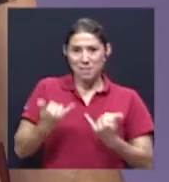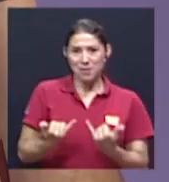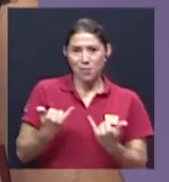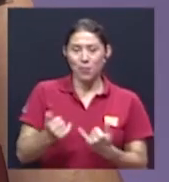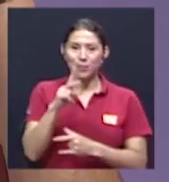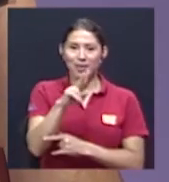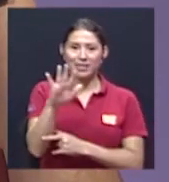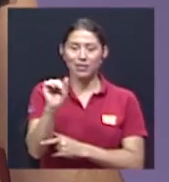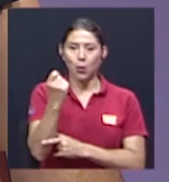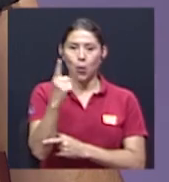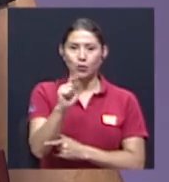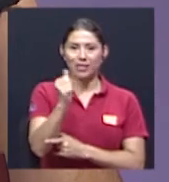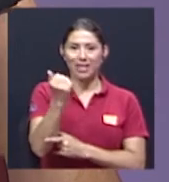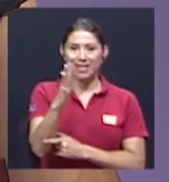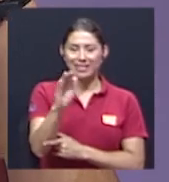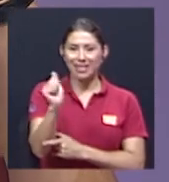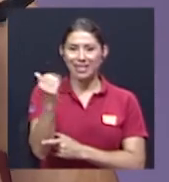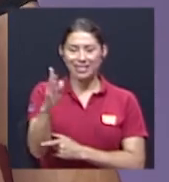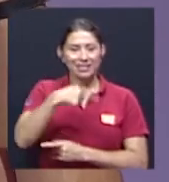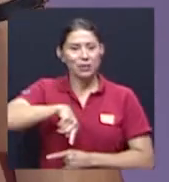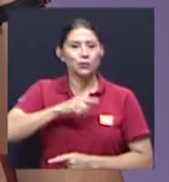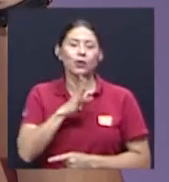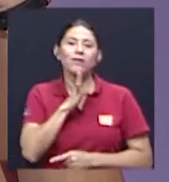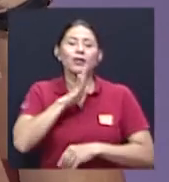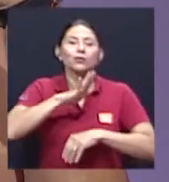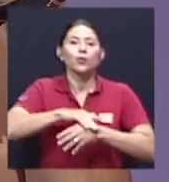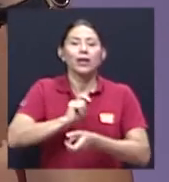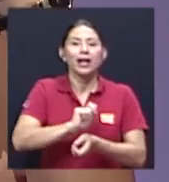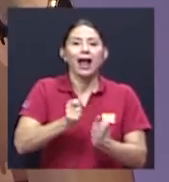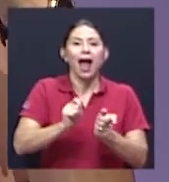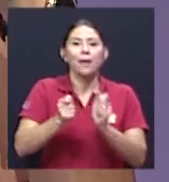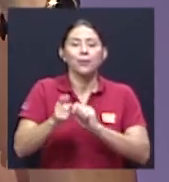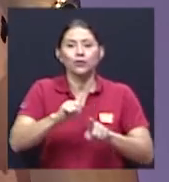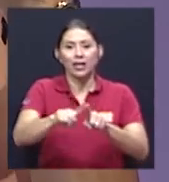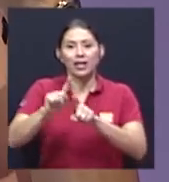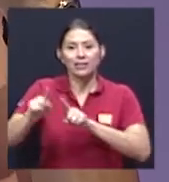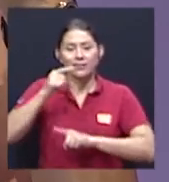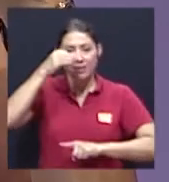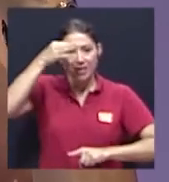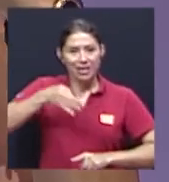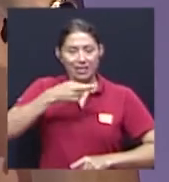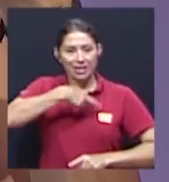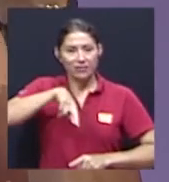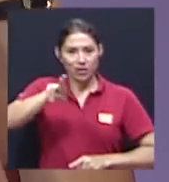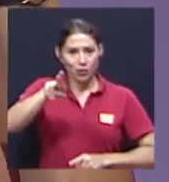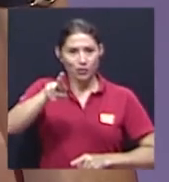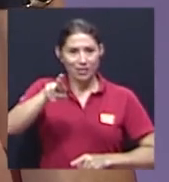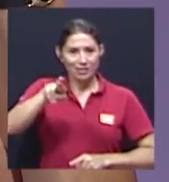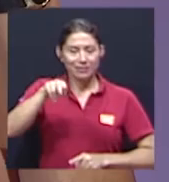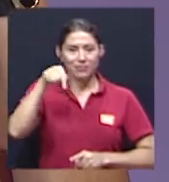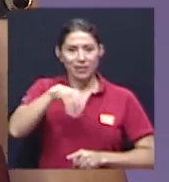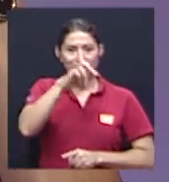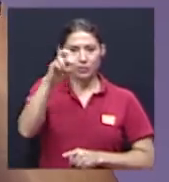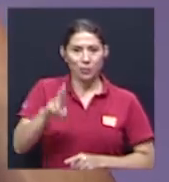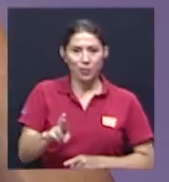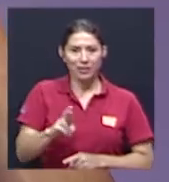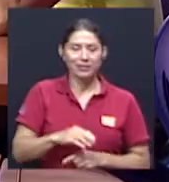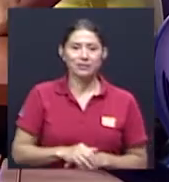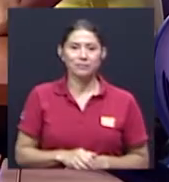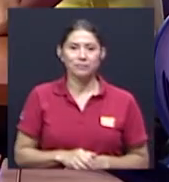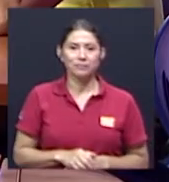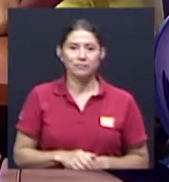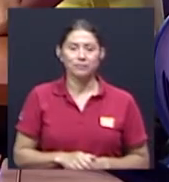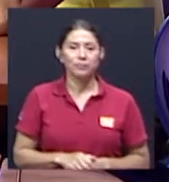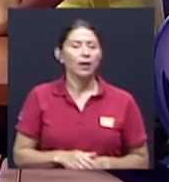11 15 15, estamos hablando sobre los cambios en las creencias religiosas en nuestro país. Y